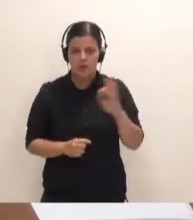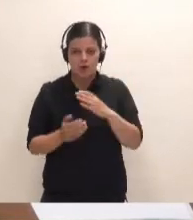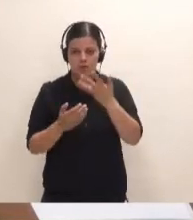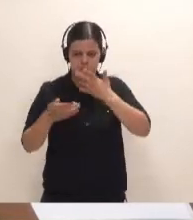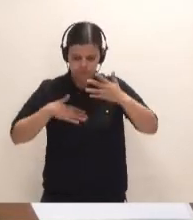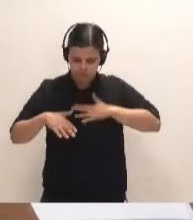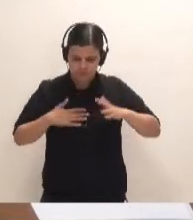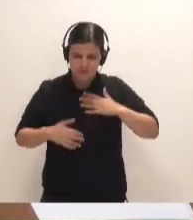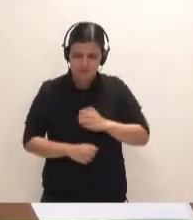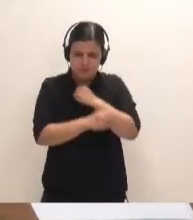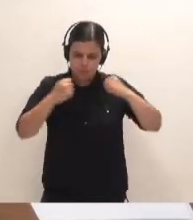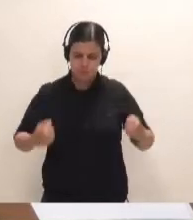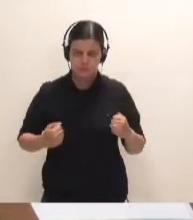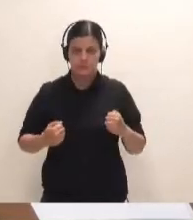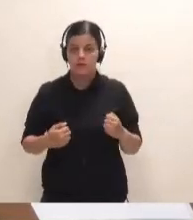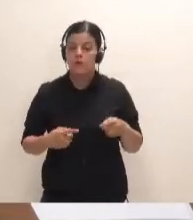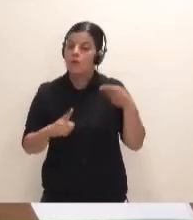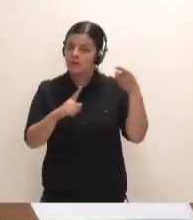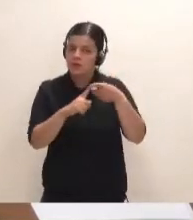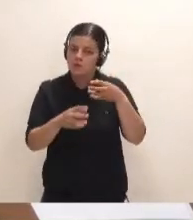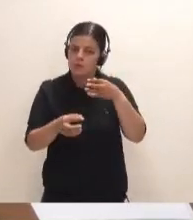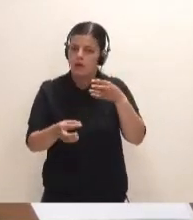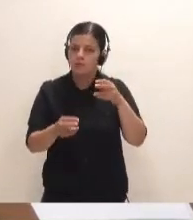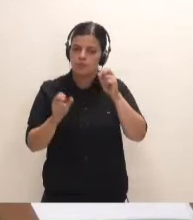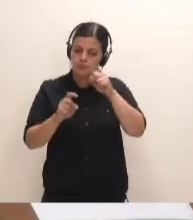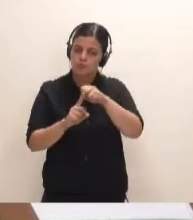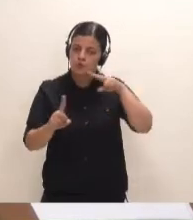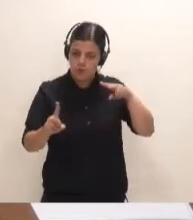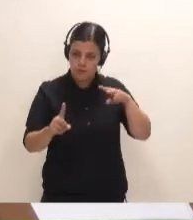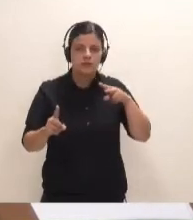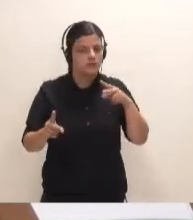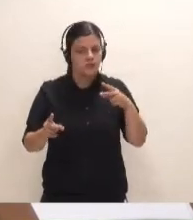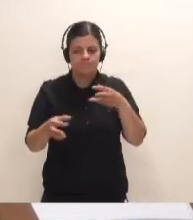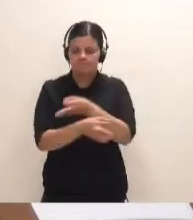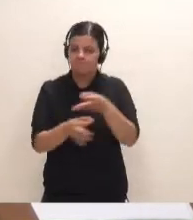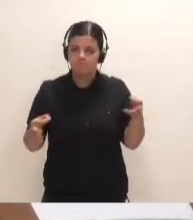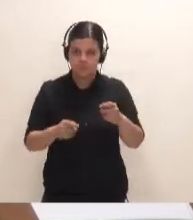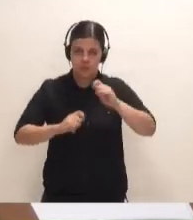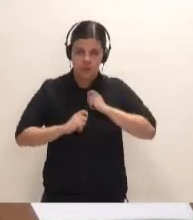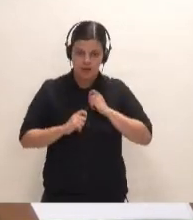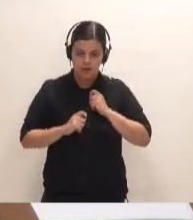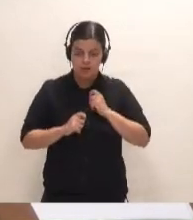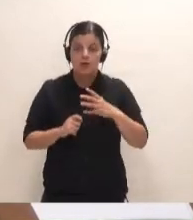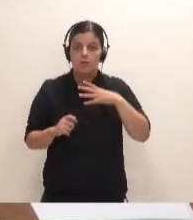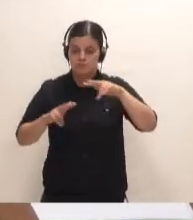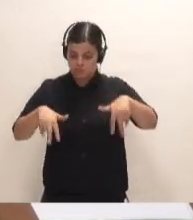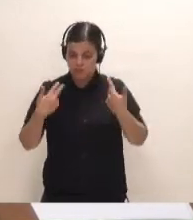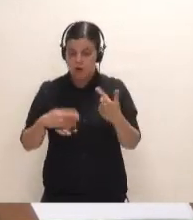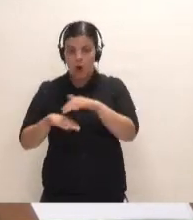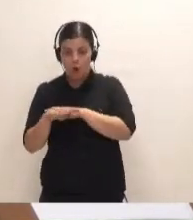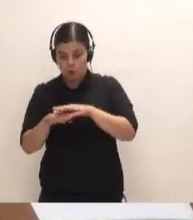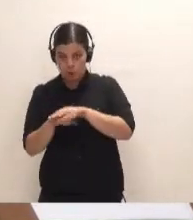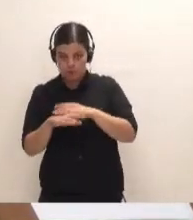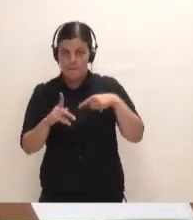darnos una visión lo más ajustada posible y que nos permita, posteriormente, tanto al Gobierno como también a este Cabildo,